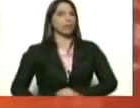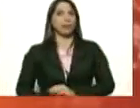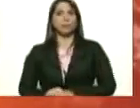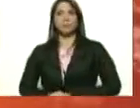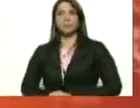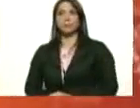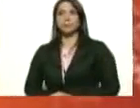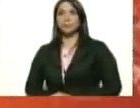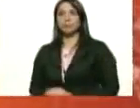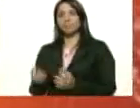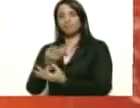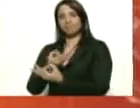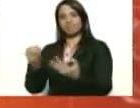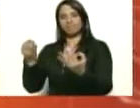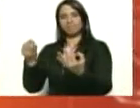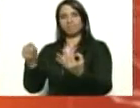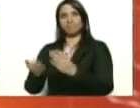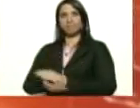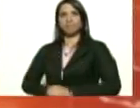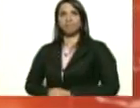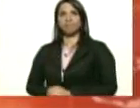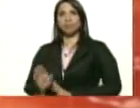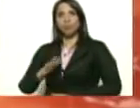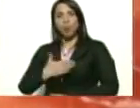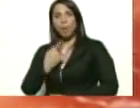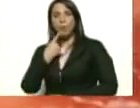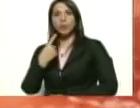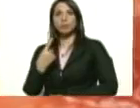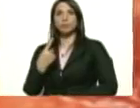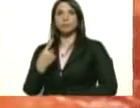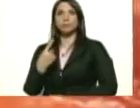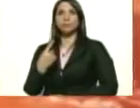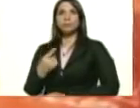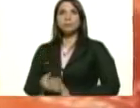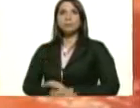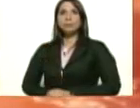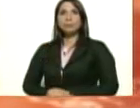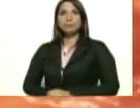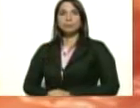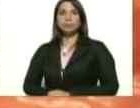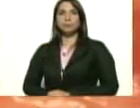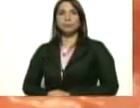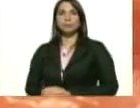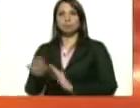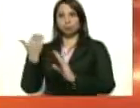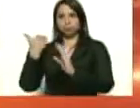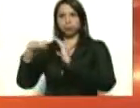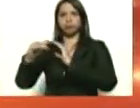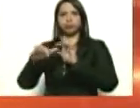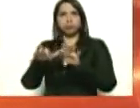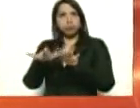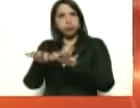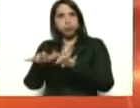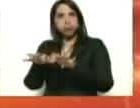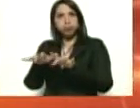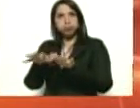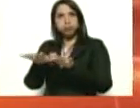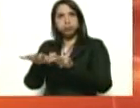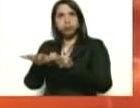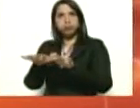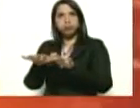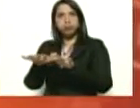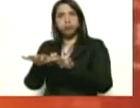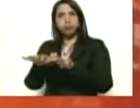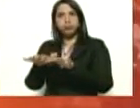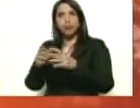Excelente. Pudieramos decir, mandar un telegrama, pip, pip, pip, a